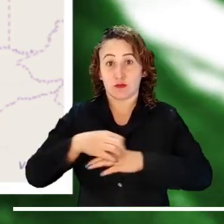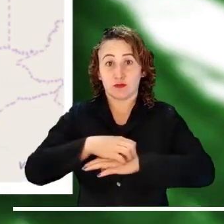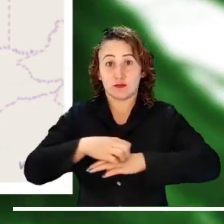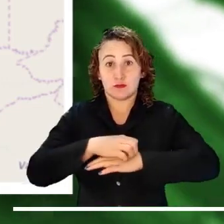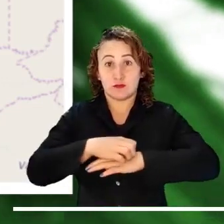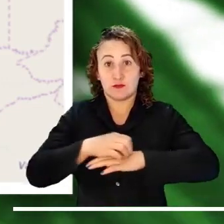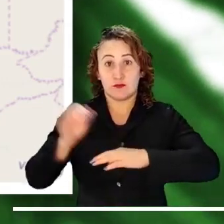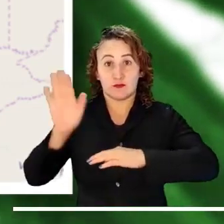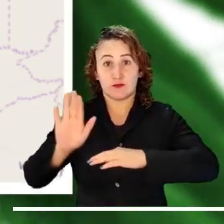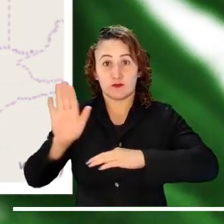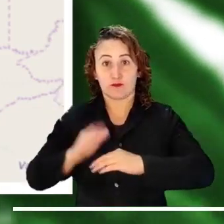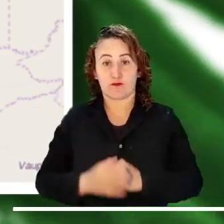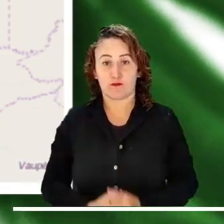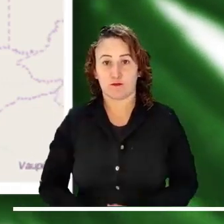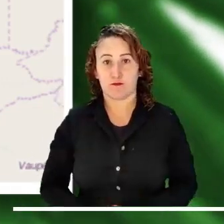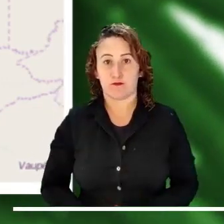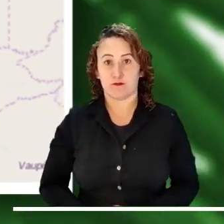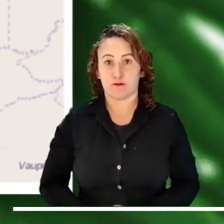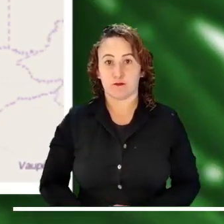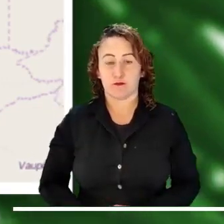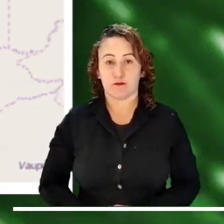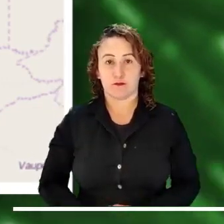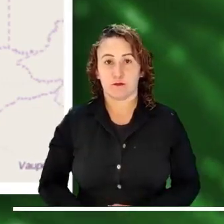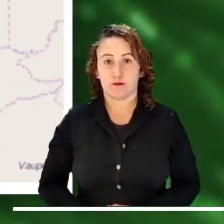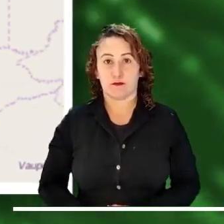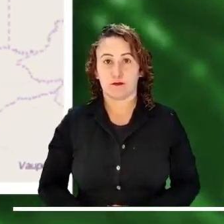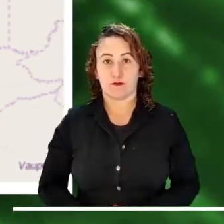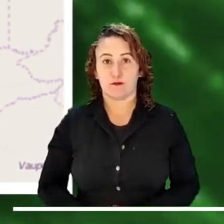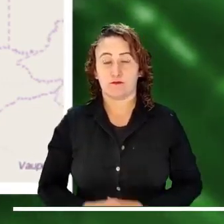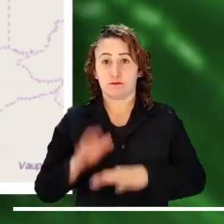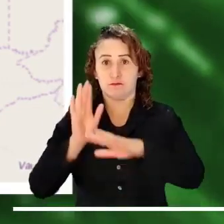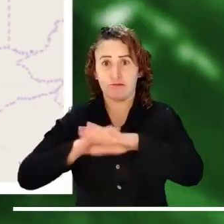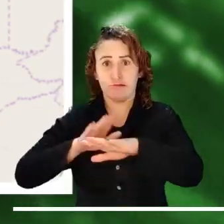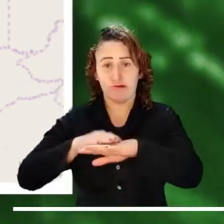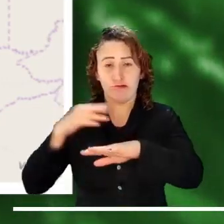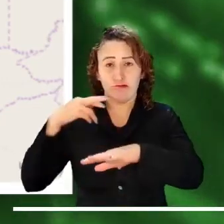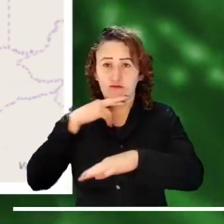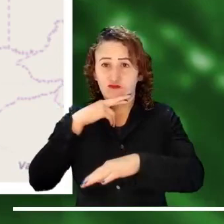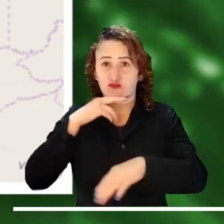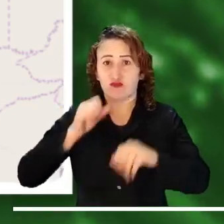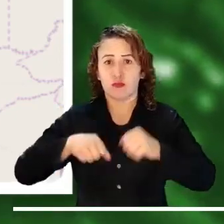Alerta moderada por probabilidad de incendios en el departamento de Tolima.